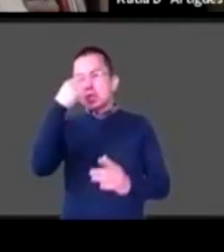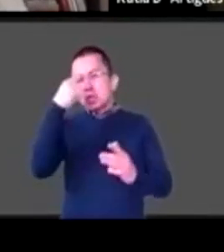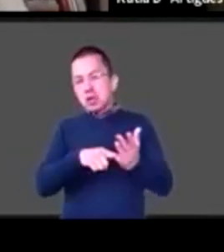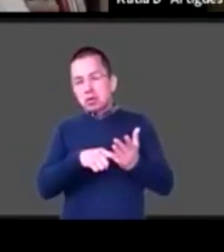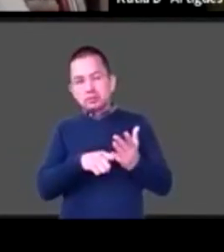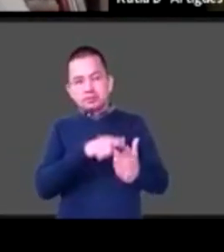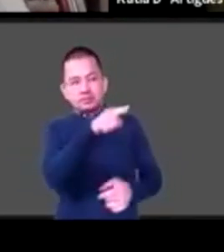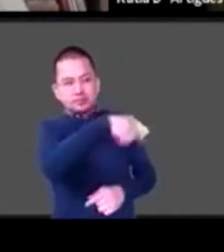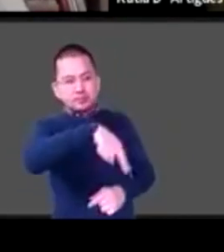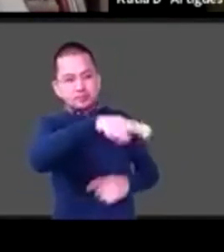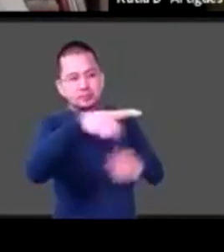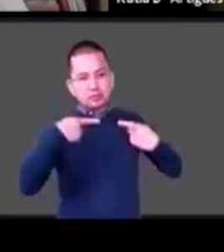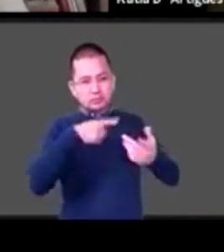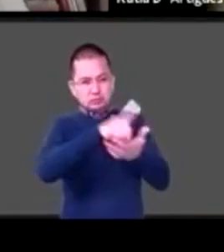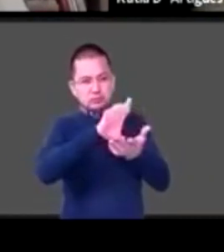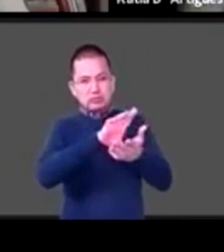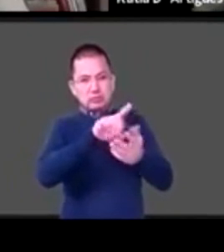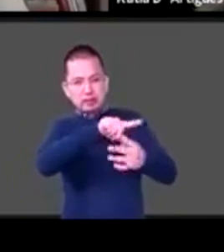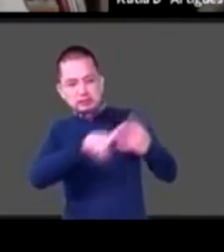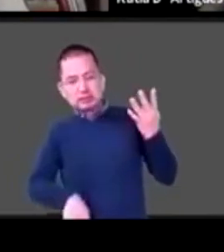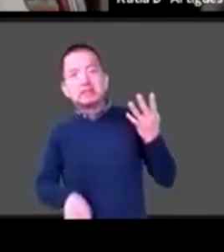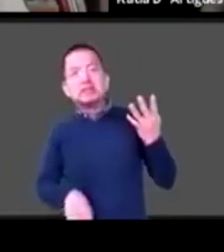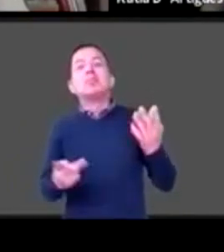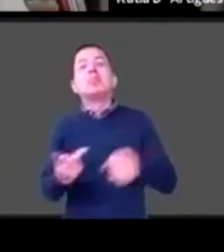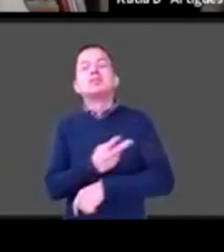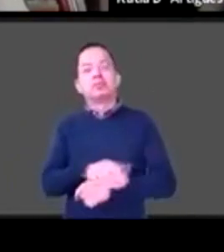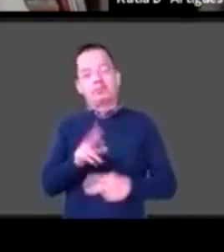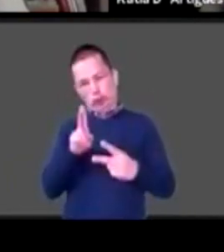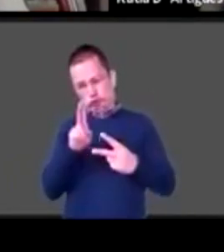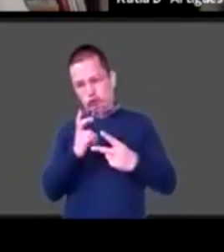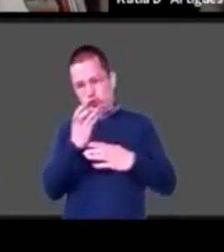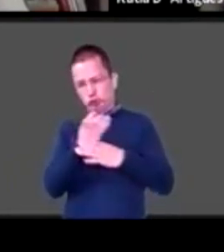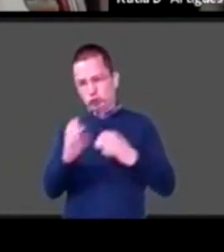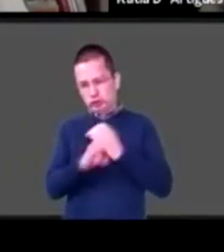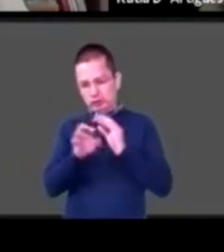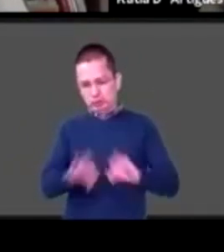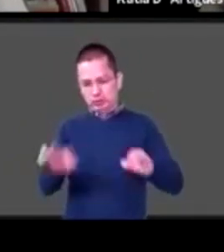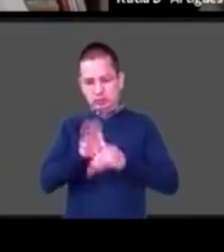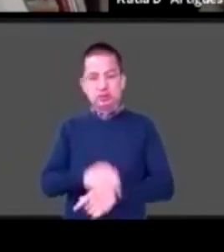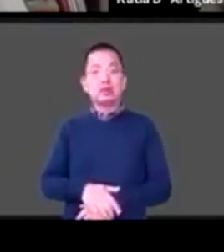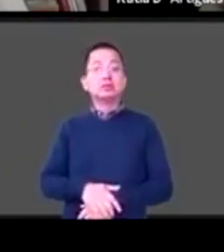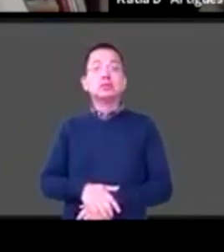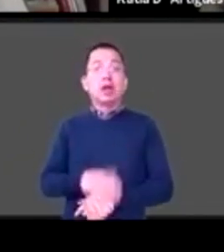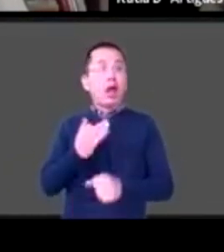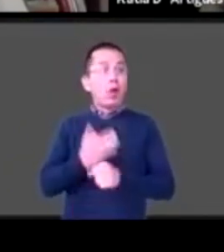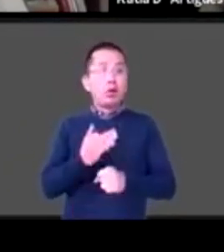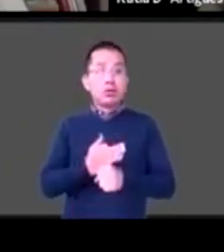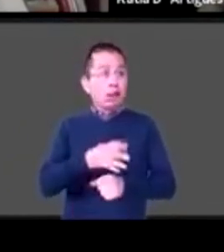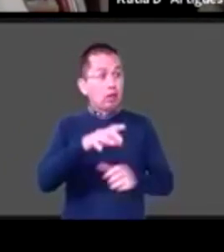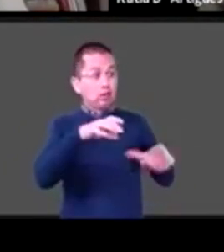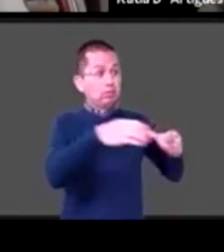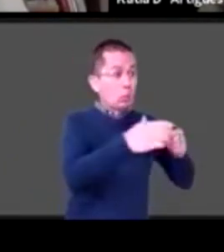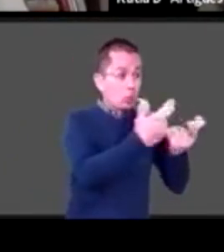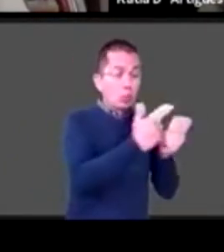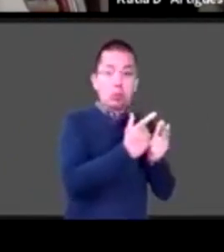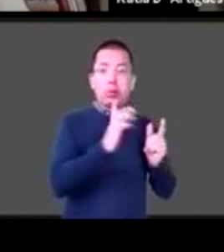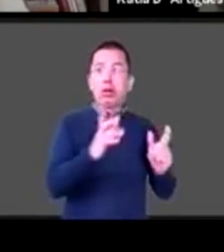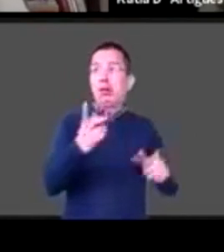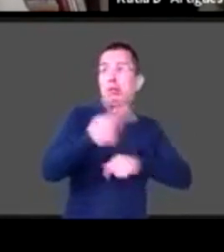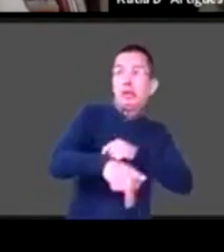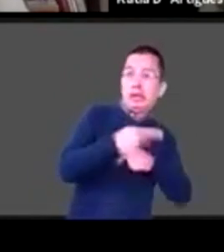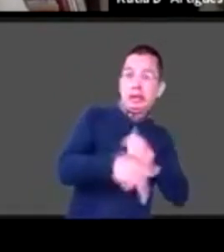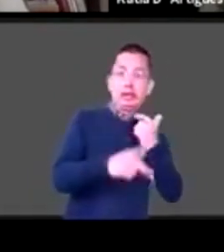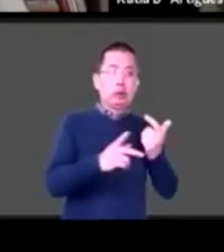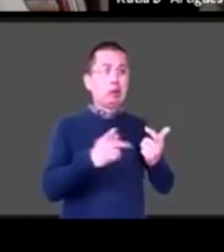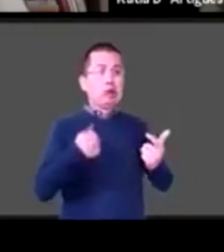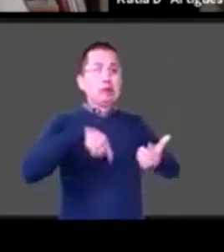estamos en un momento en que todos nos sentimos frágiles y vulnerables y normalmente lo que ocurre es que hay veces que cuando no tienes una